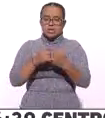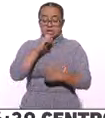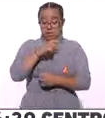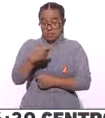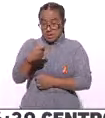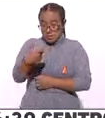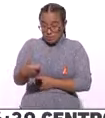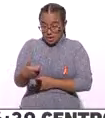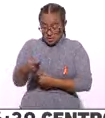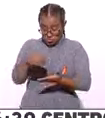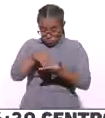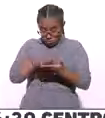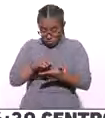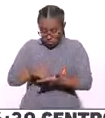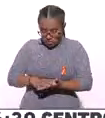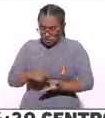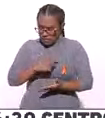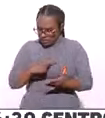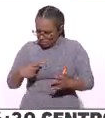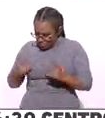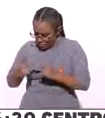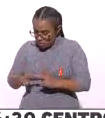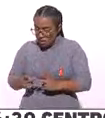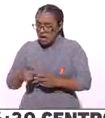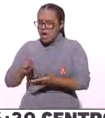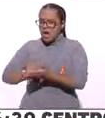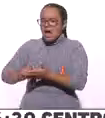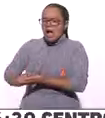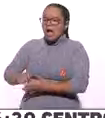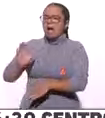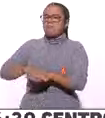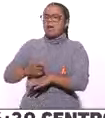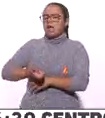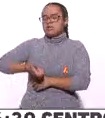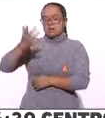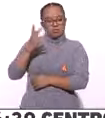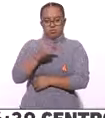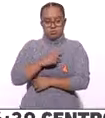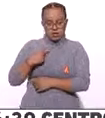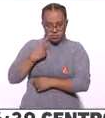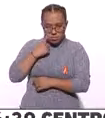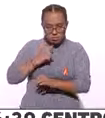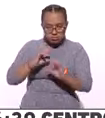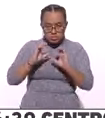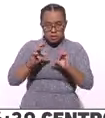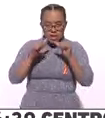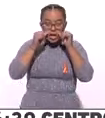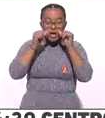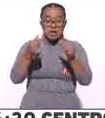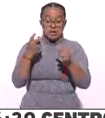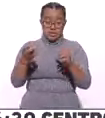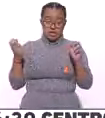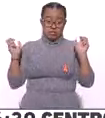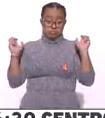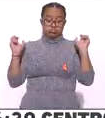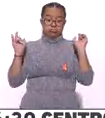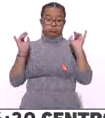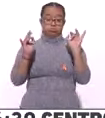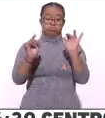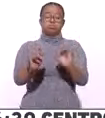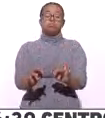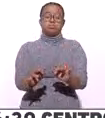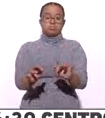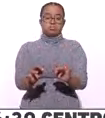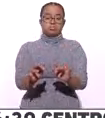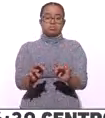precios que se exhiben sean los precios que se cobren, que no se deje sorprender a gente, que sean muy cuidadosos y creo que será un evento pues que de alguna